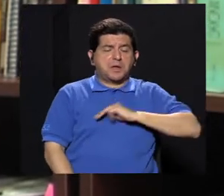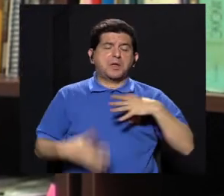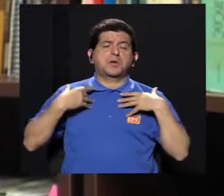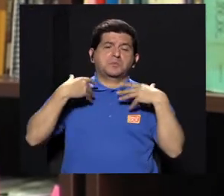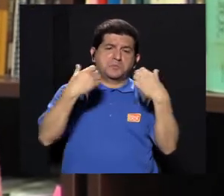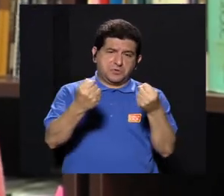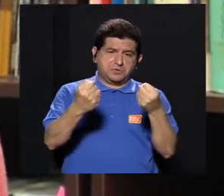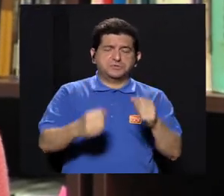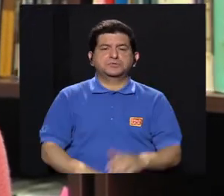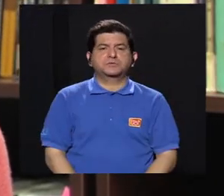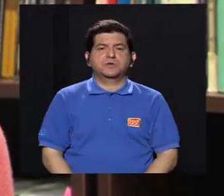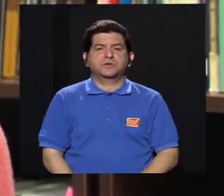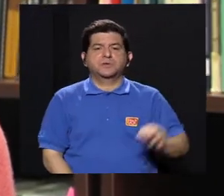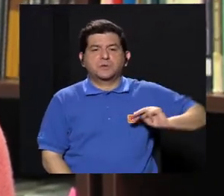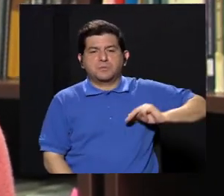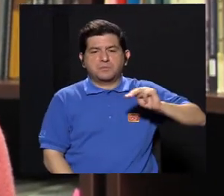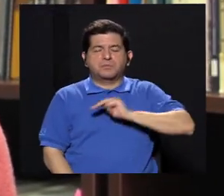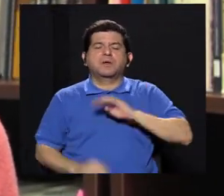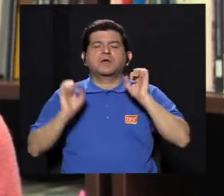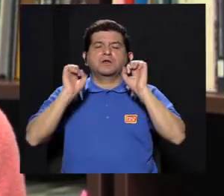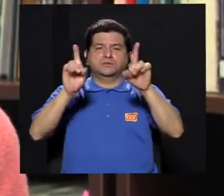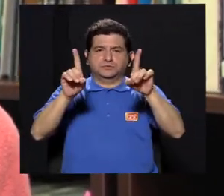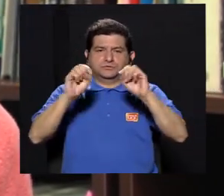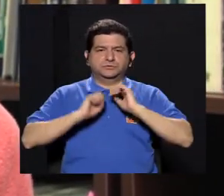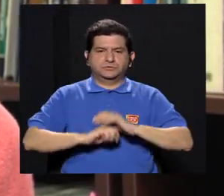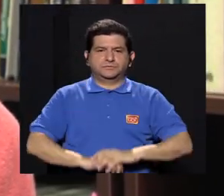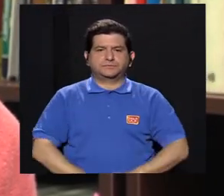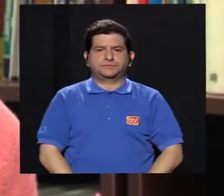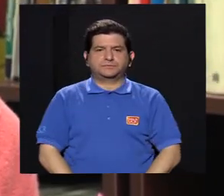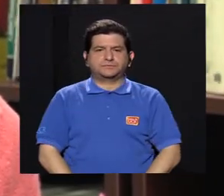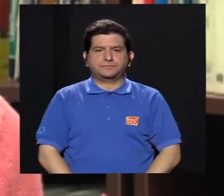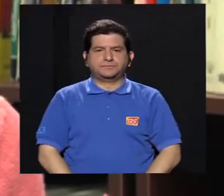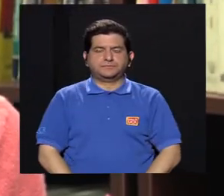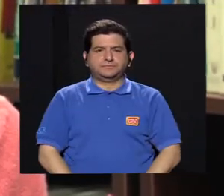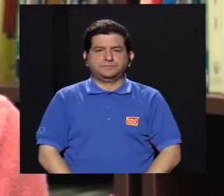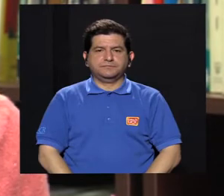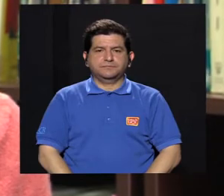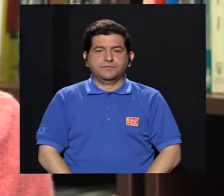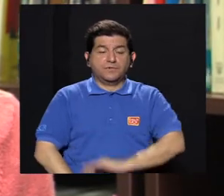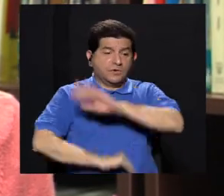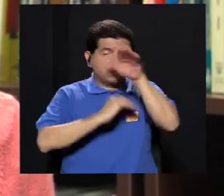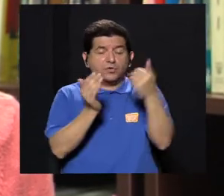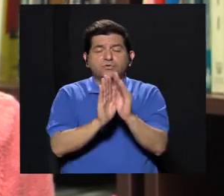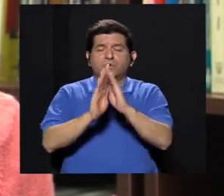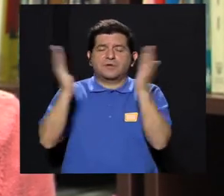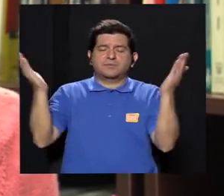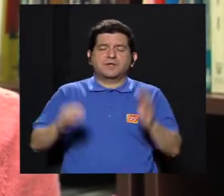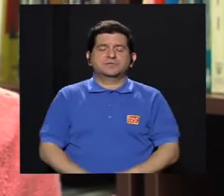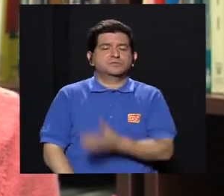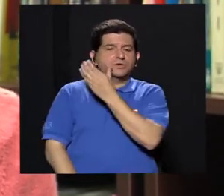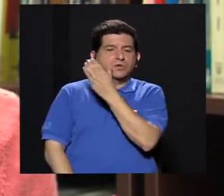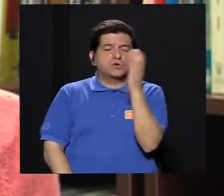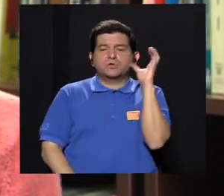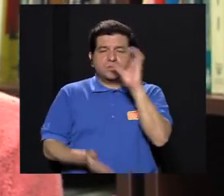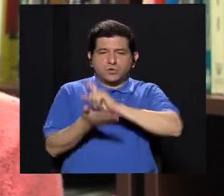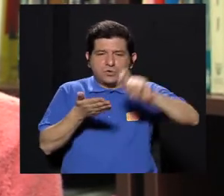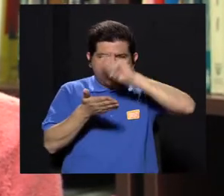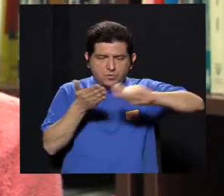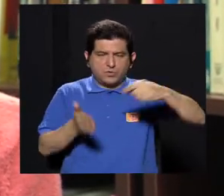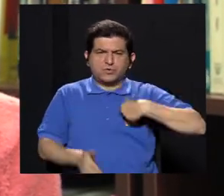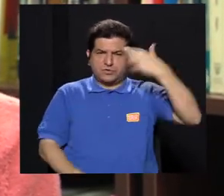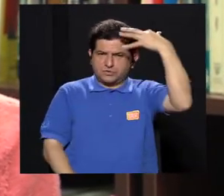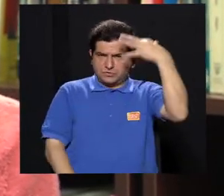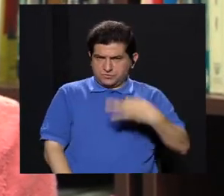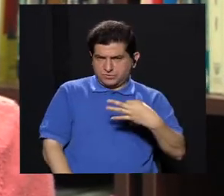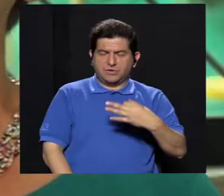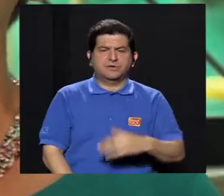desempeñan en el Ministerio de Salud, en el Ministerio de Educación, ¿verdad? Con toda la ampliación de comedores